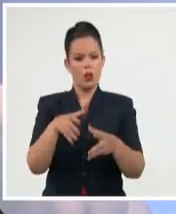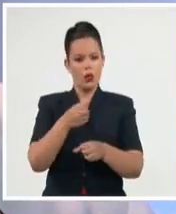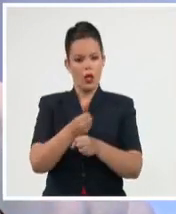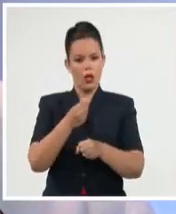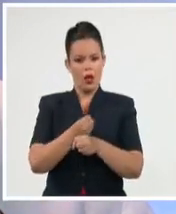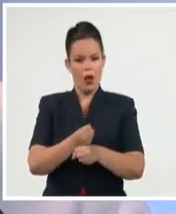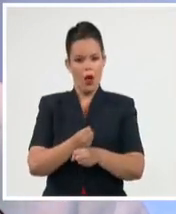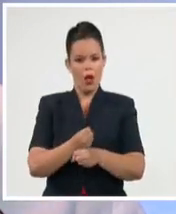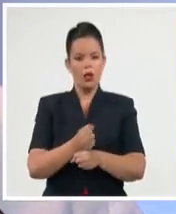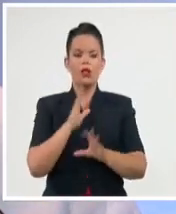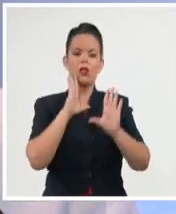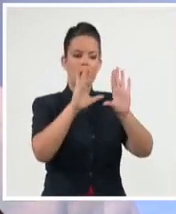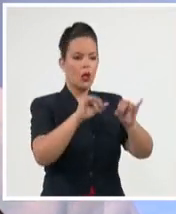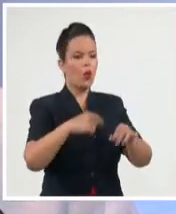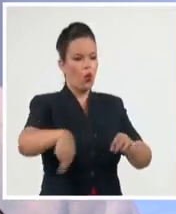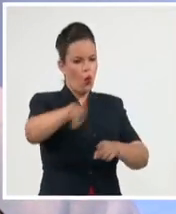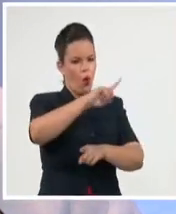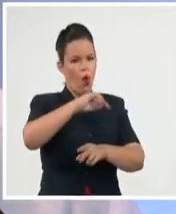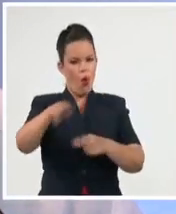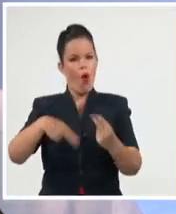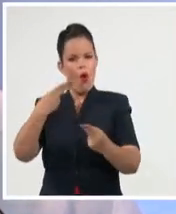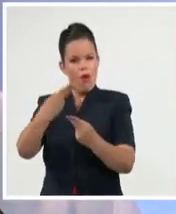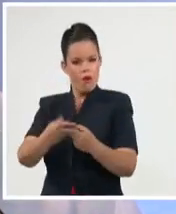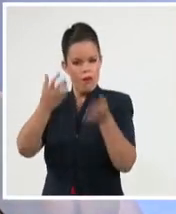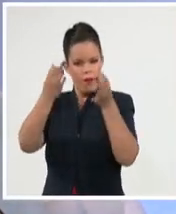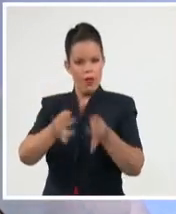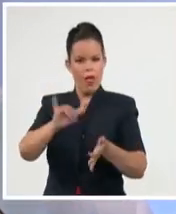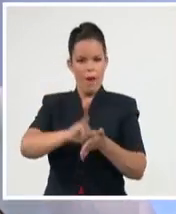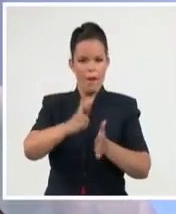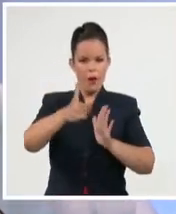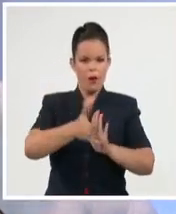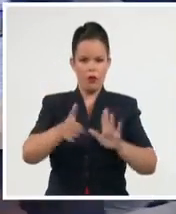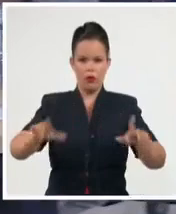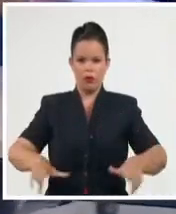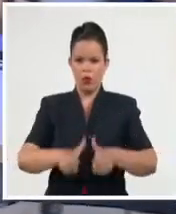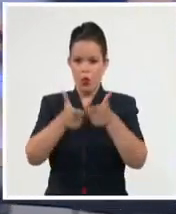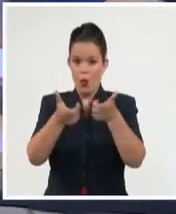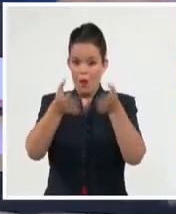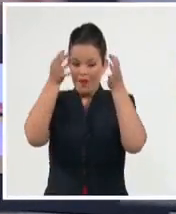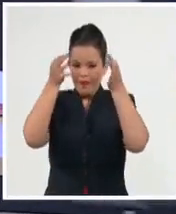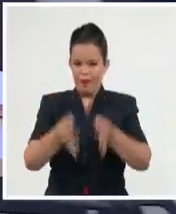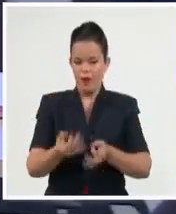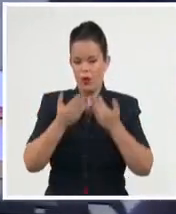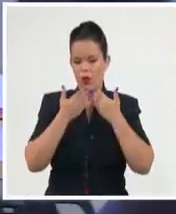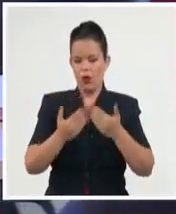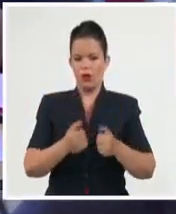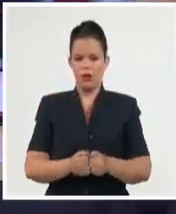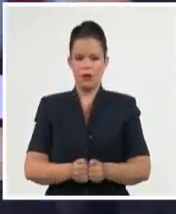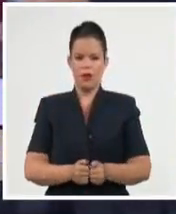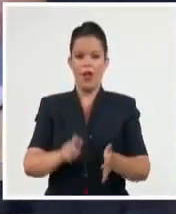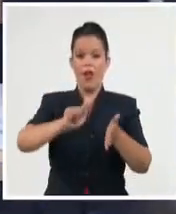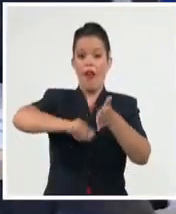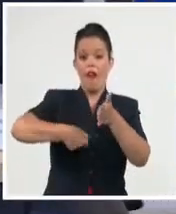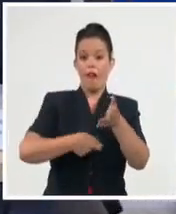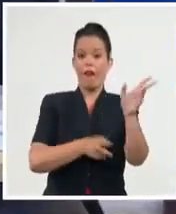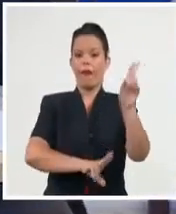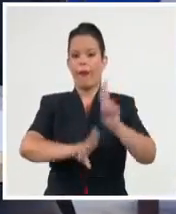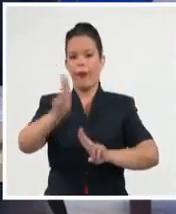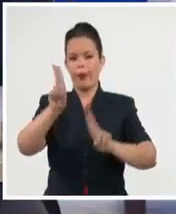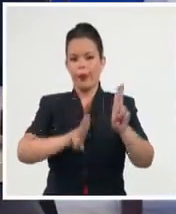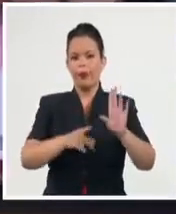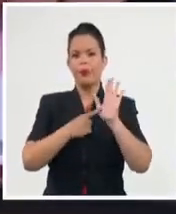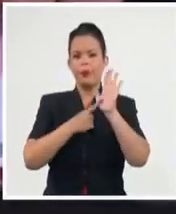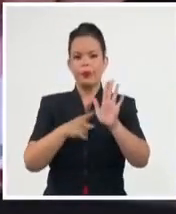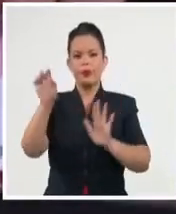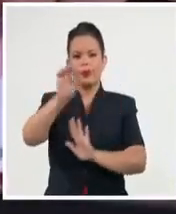confíen en que el proyecto será una realidad y será una referencia. La firma de este convenio confirma la voluntad de la Unión Europea y